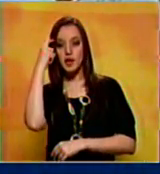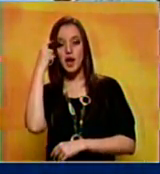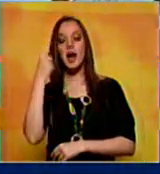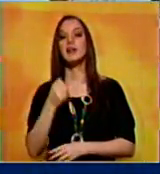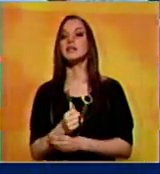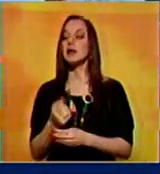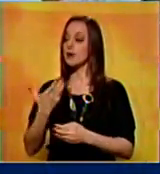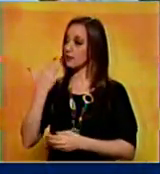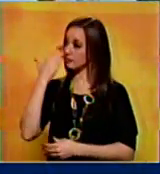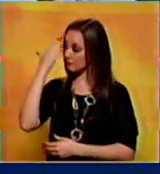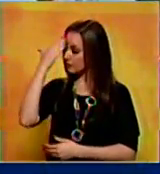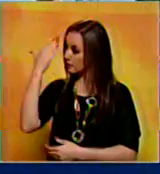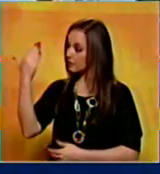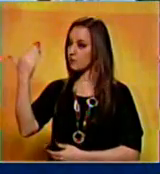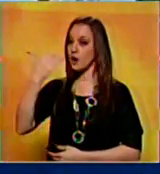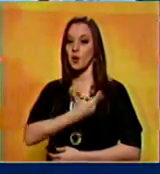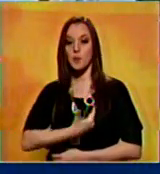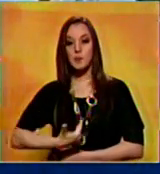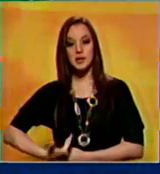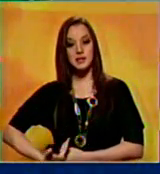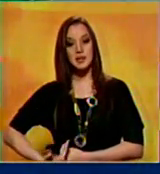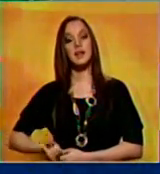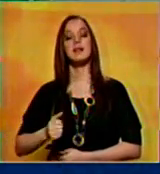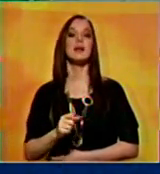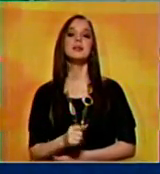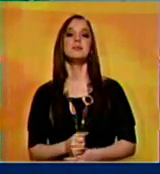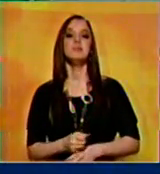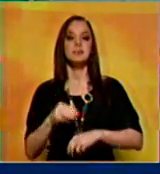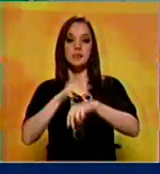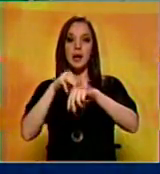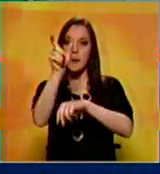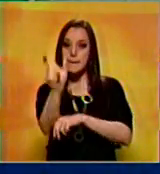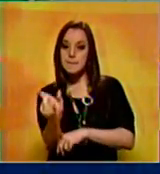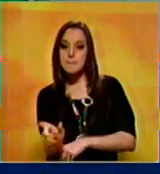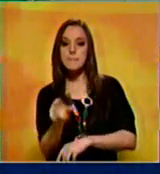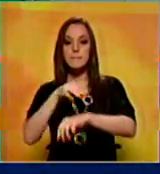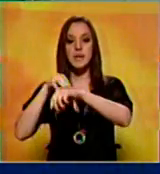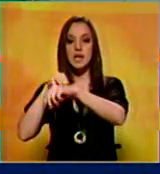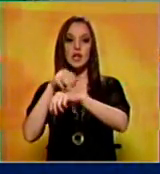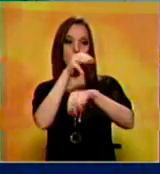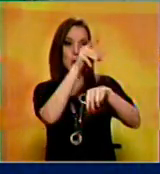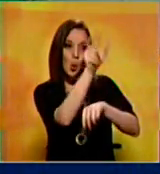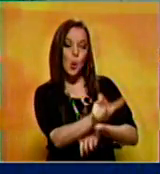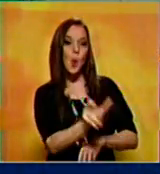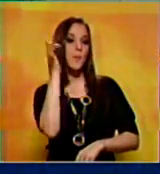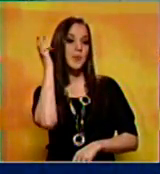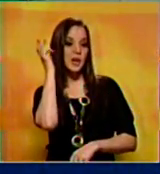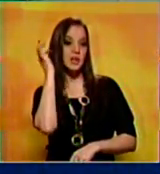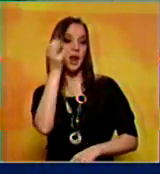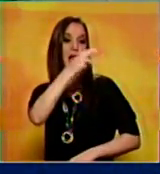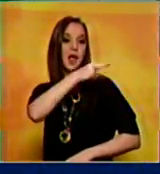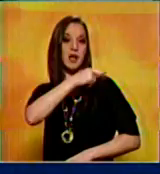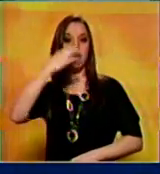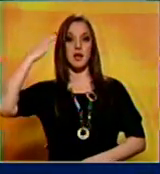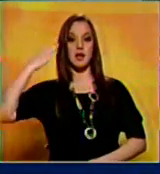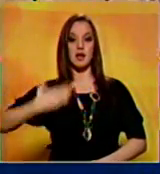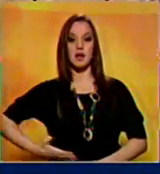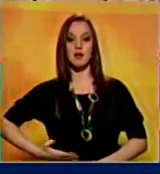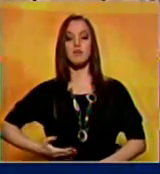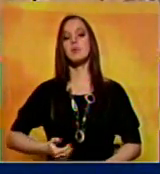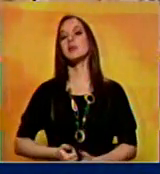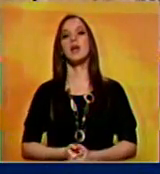Santos canciller ministros, ministras, jefes militares de Colombia y al pueblo de Colombia queremos